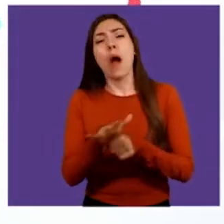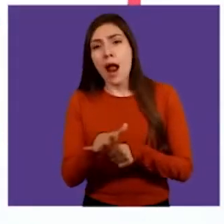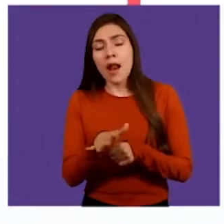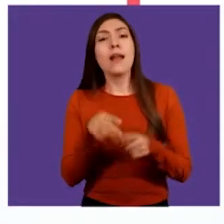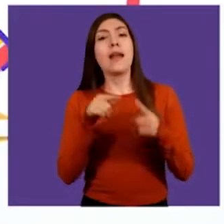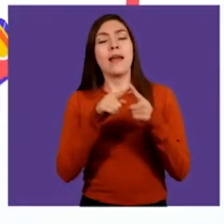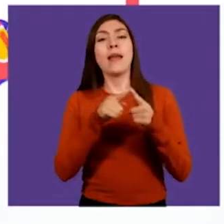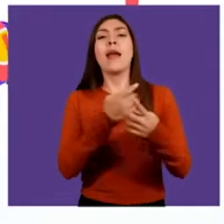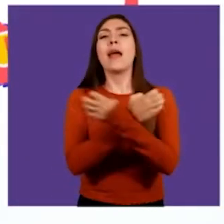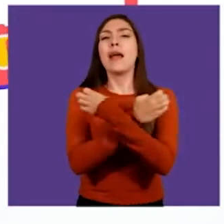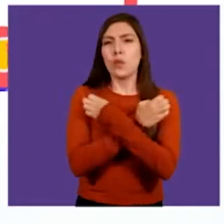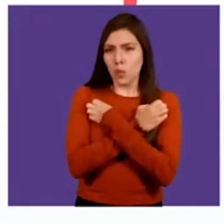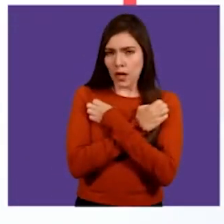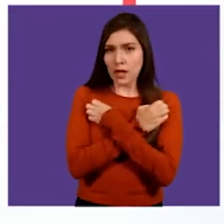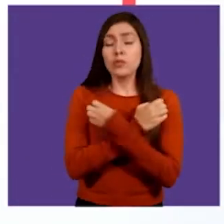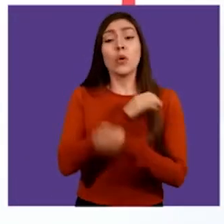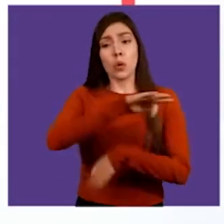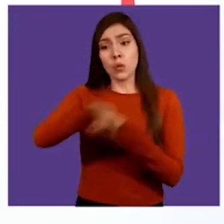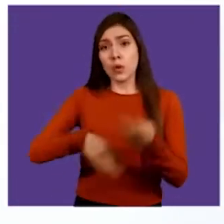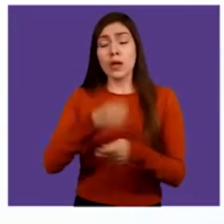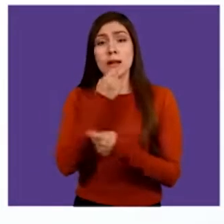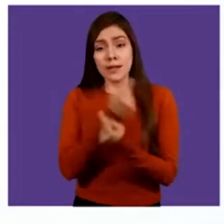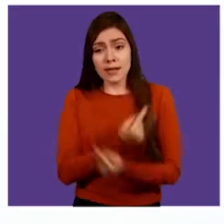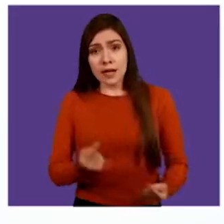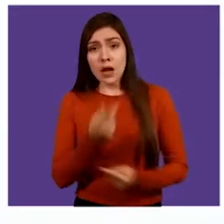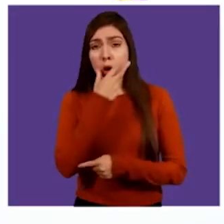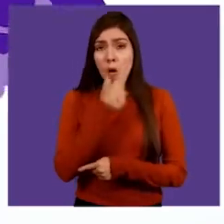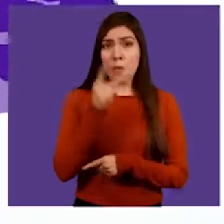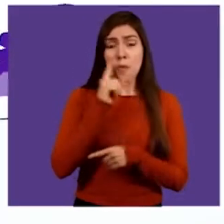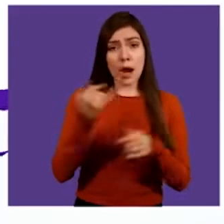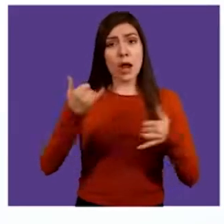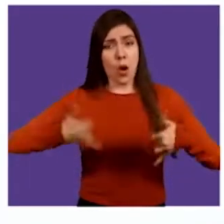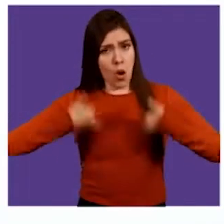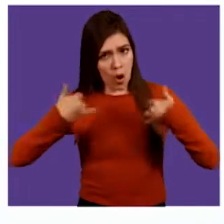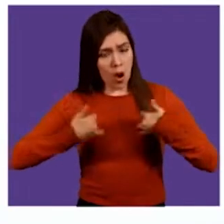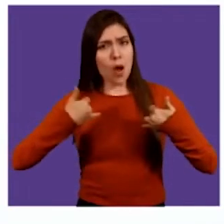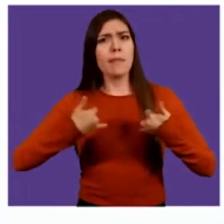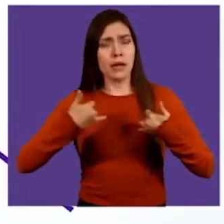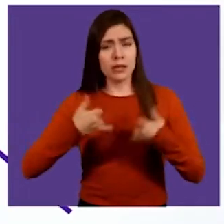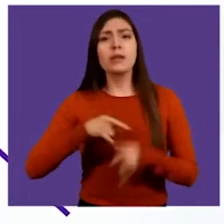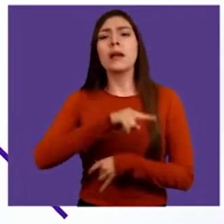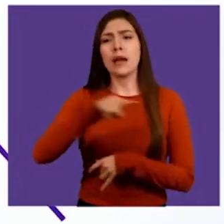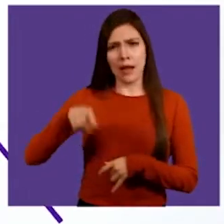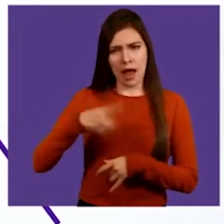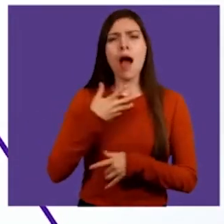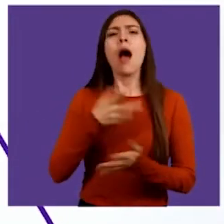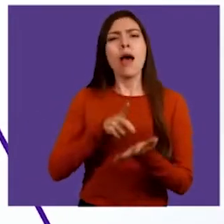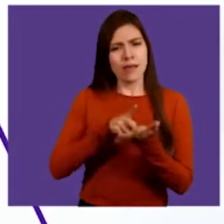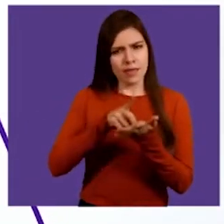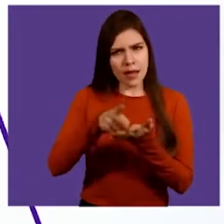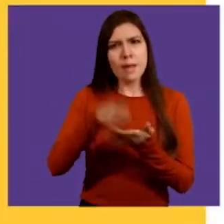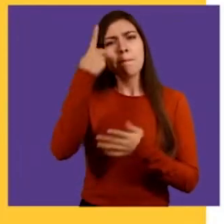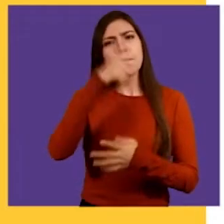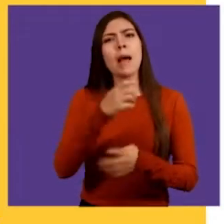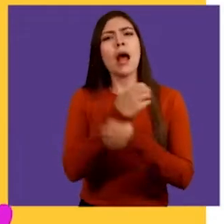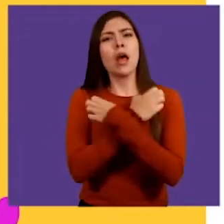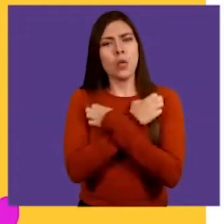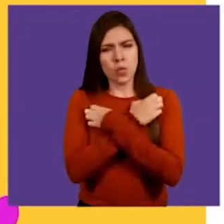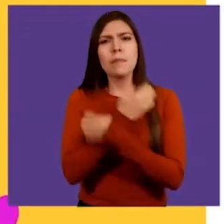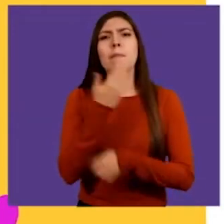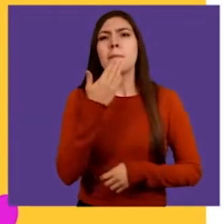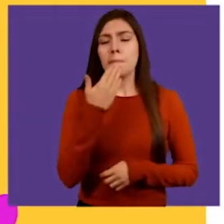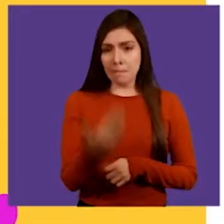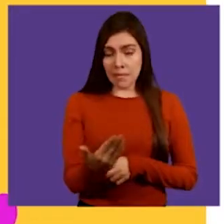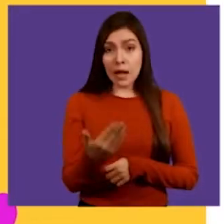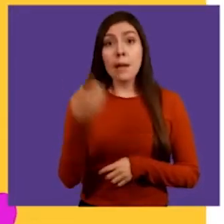derecho es el de la educación para todas las niñas, niños y adolescentes. Y consiste en que tenemos